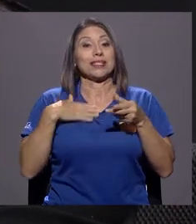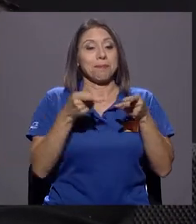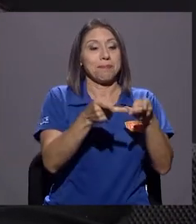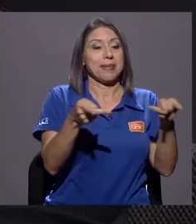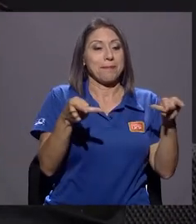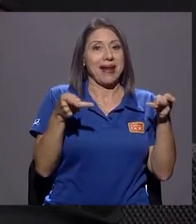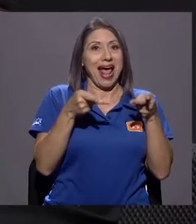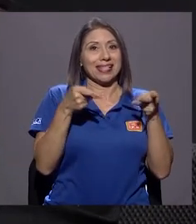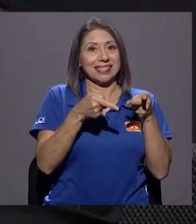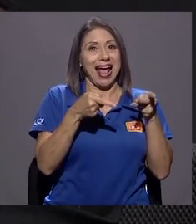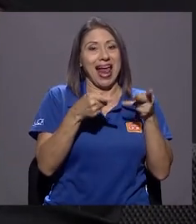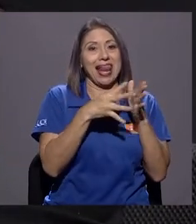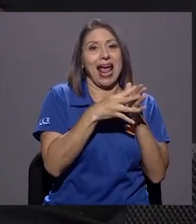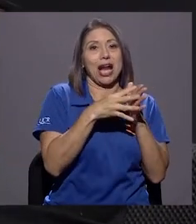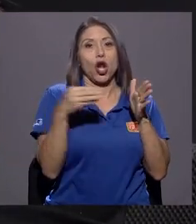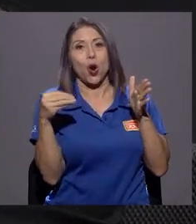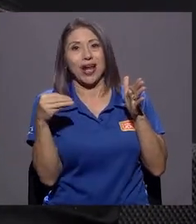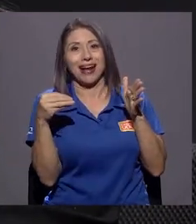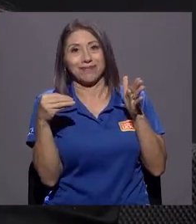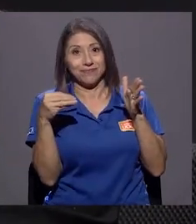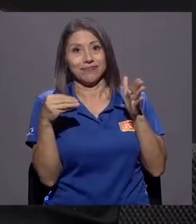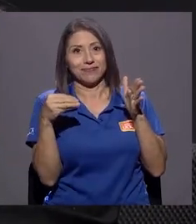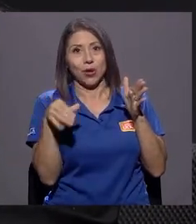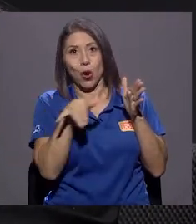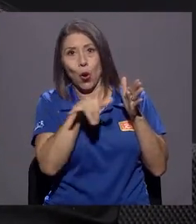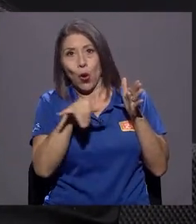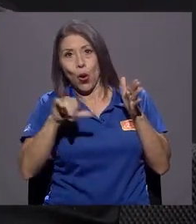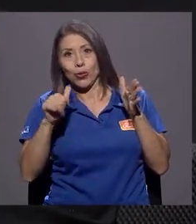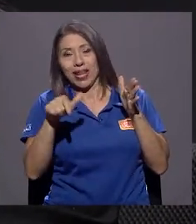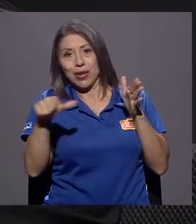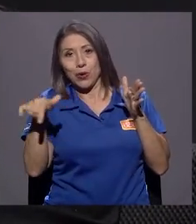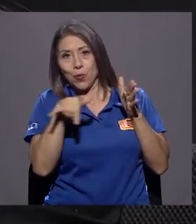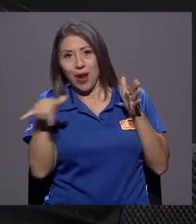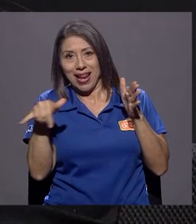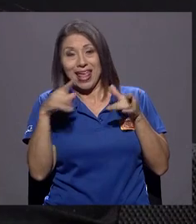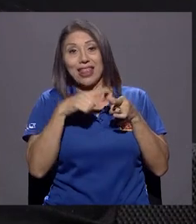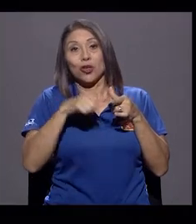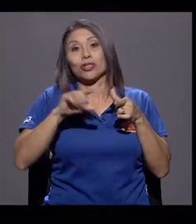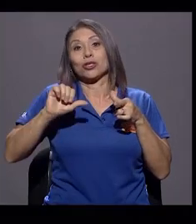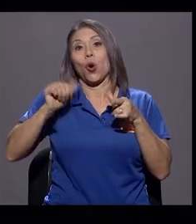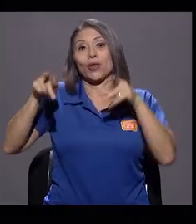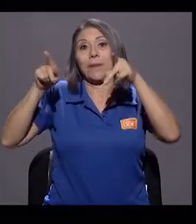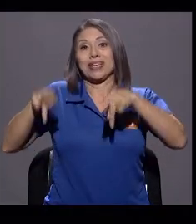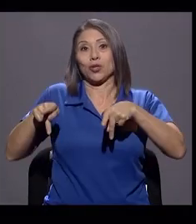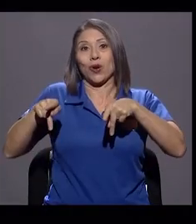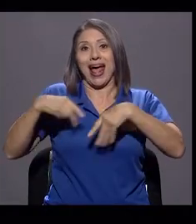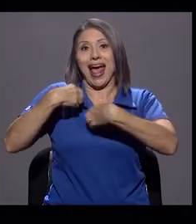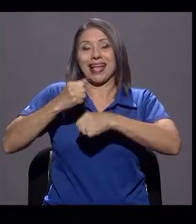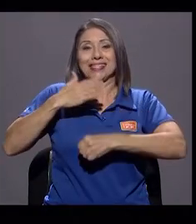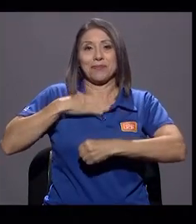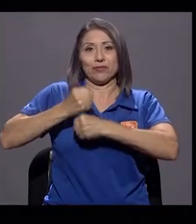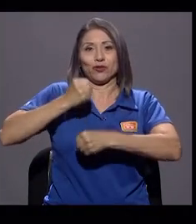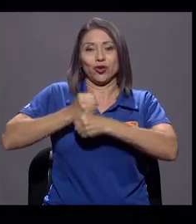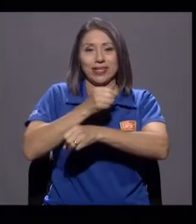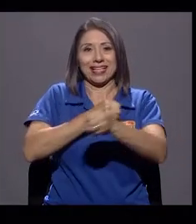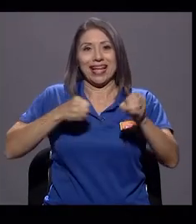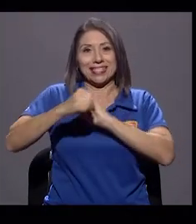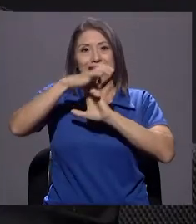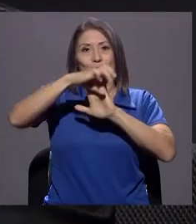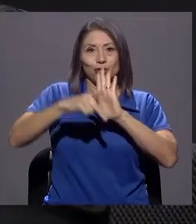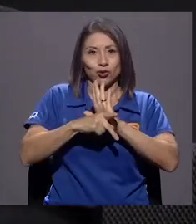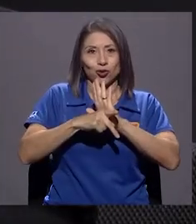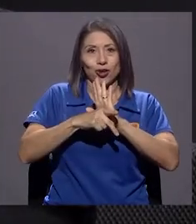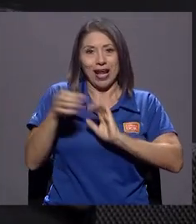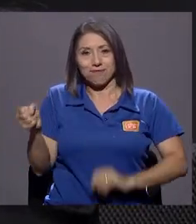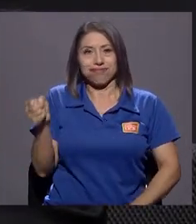la gemelían y ponen a una persona a hacer mis funciones en la sala constitucional, que era donde yo estaba en ese momento de forma interina,